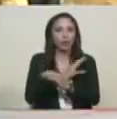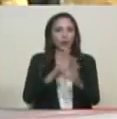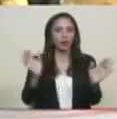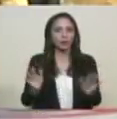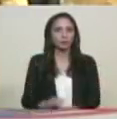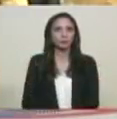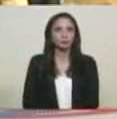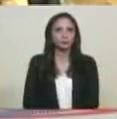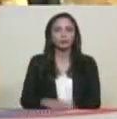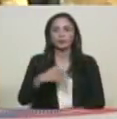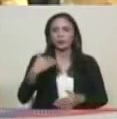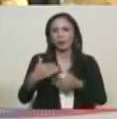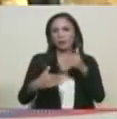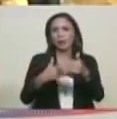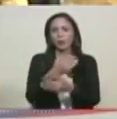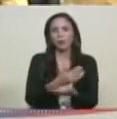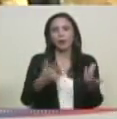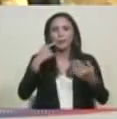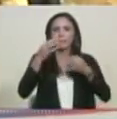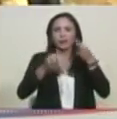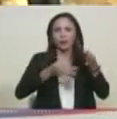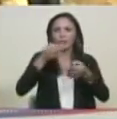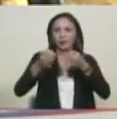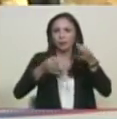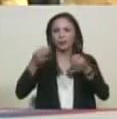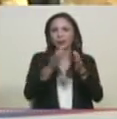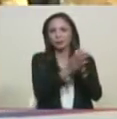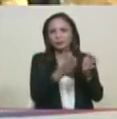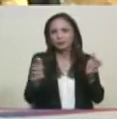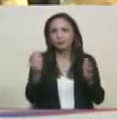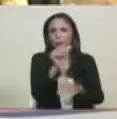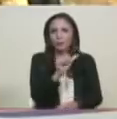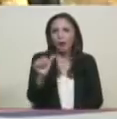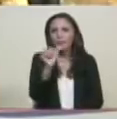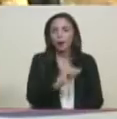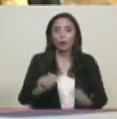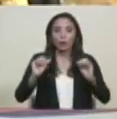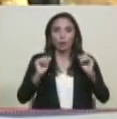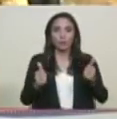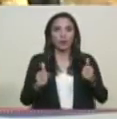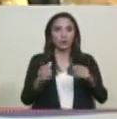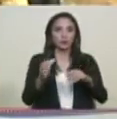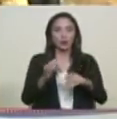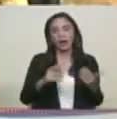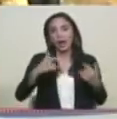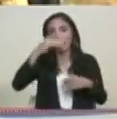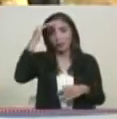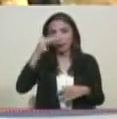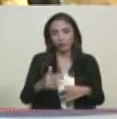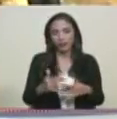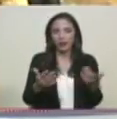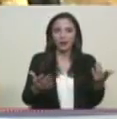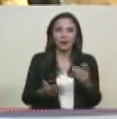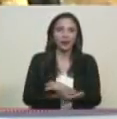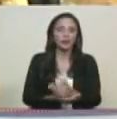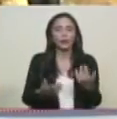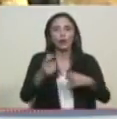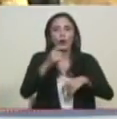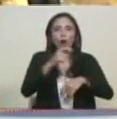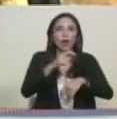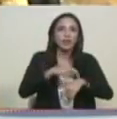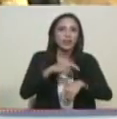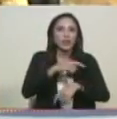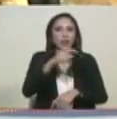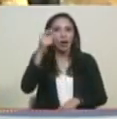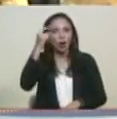Vamos a dedicarle días a esto, bien explicadito. Y cuando arranque, ¿cómo es dicen los militares? El día H a la hora D.